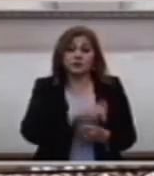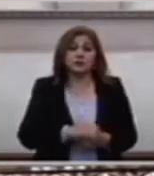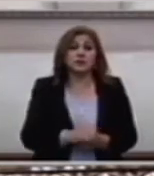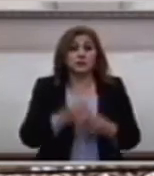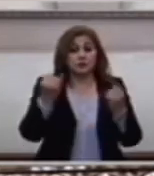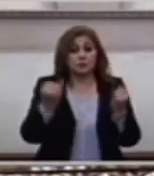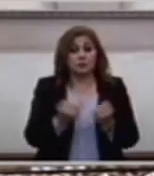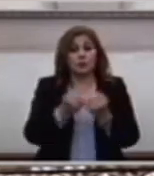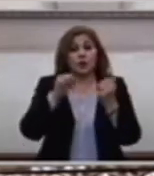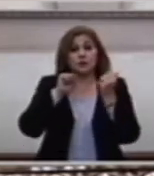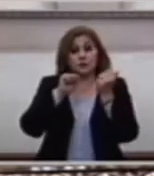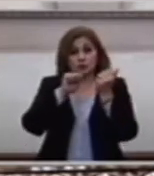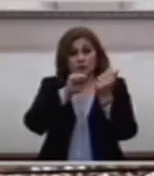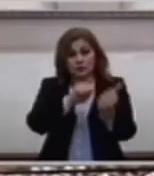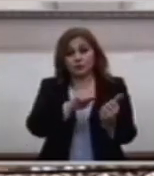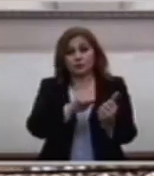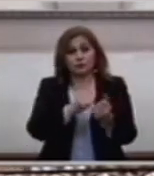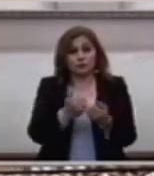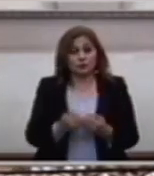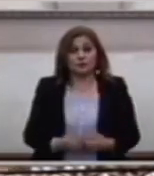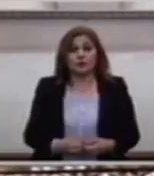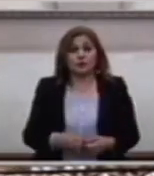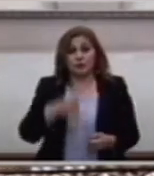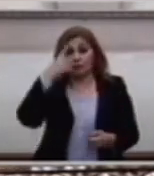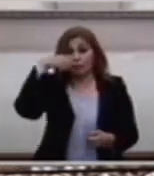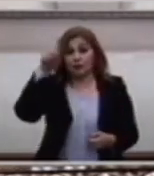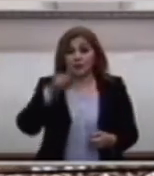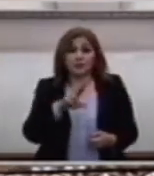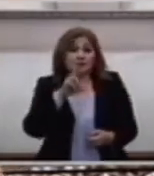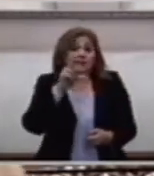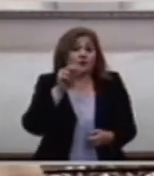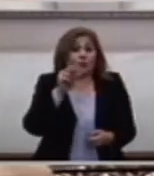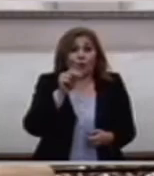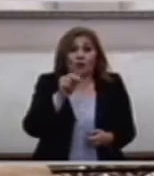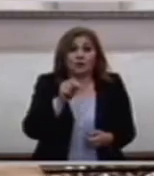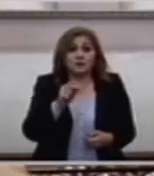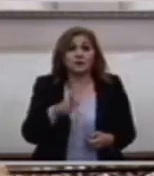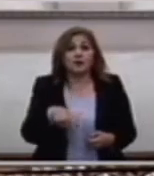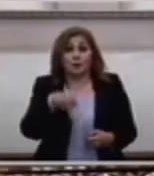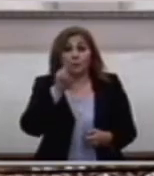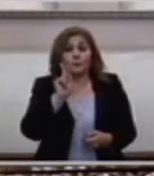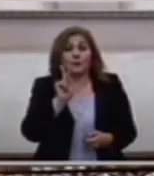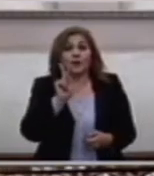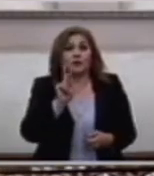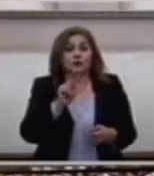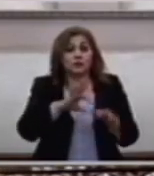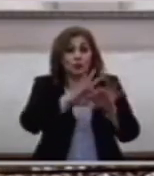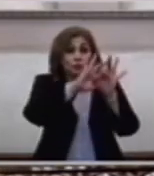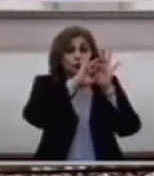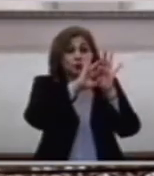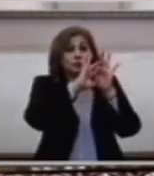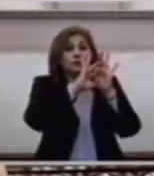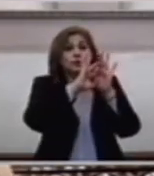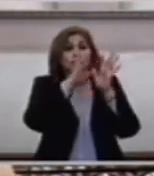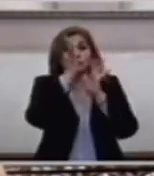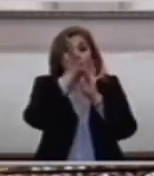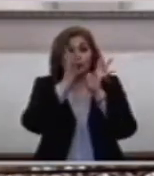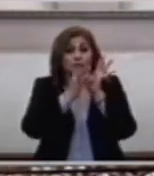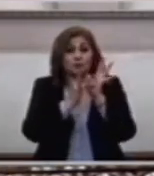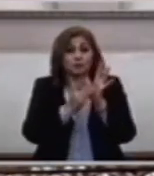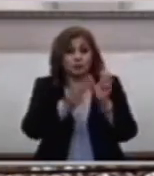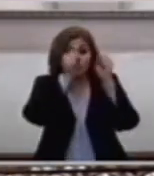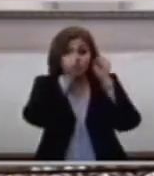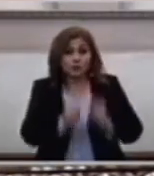Los Apóstoles No Es Fácil La Pesca Pero Si Lo Hacemos Con Jesús Estoy